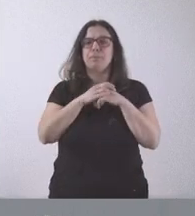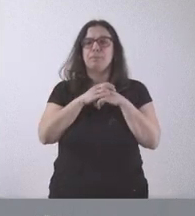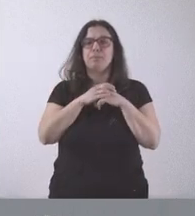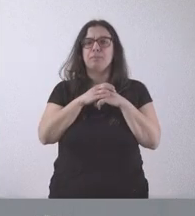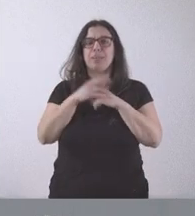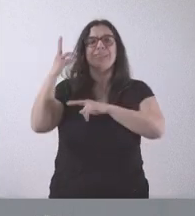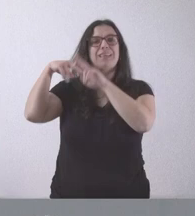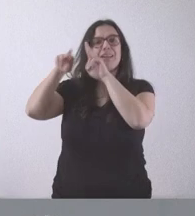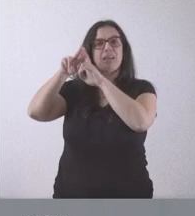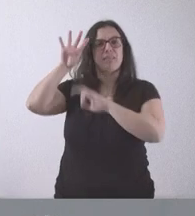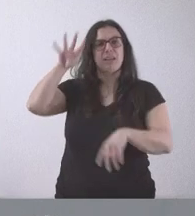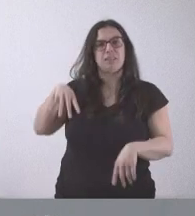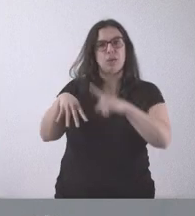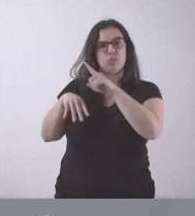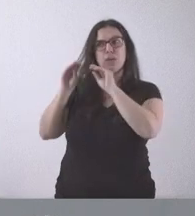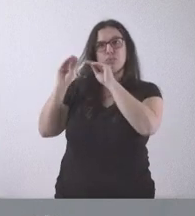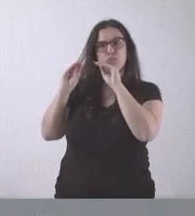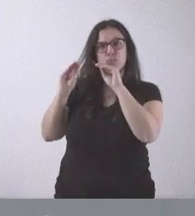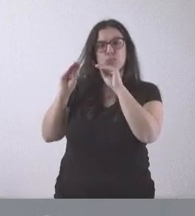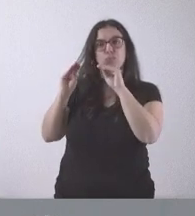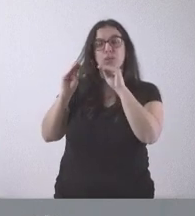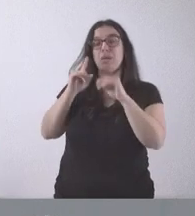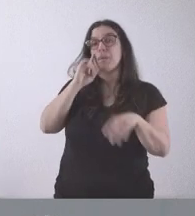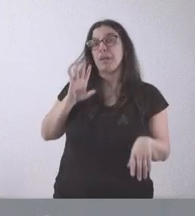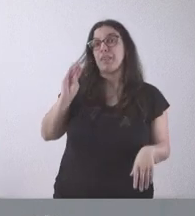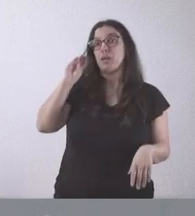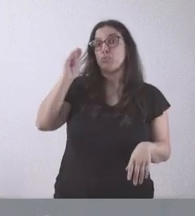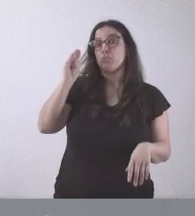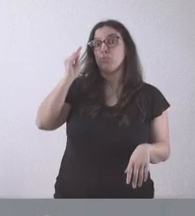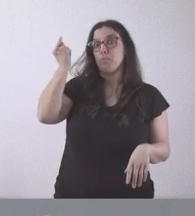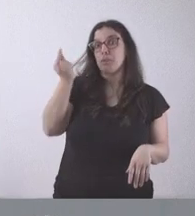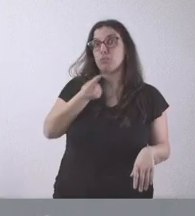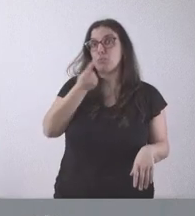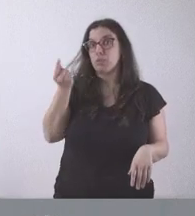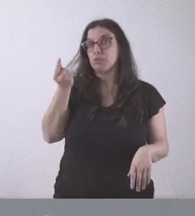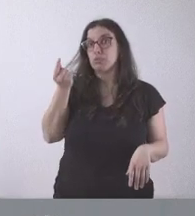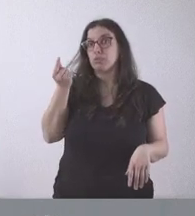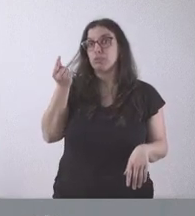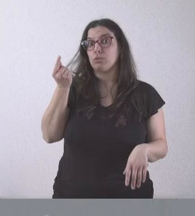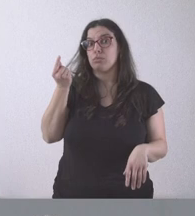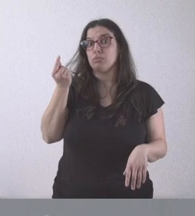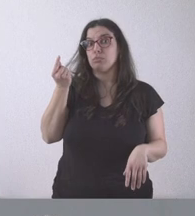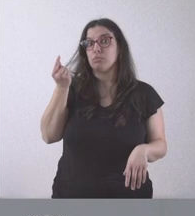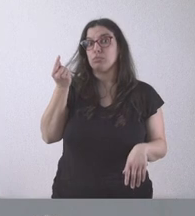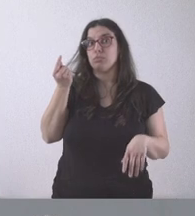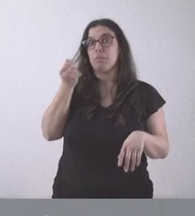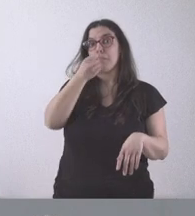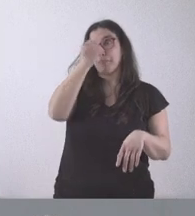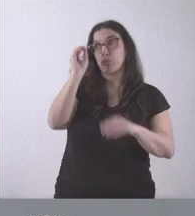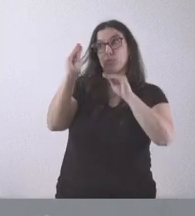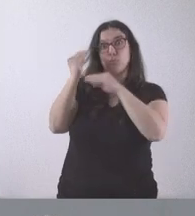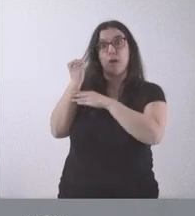Ustedes lo han creo que ese presupuesto tiene el apoyo del Partido Socialista.